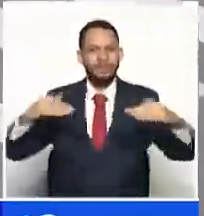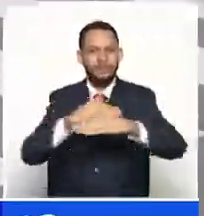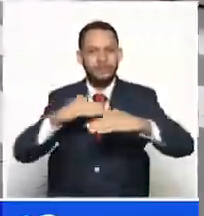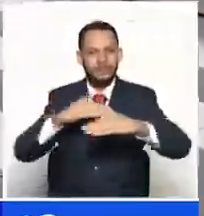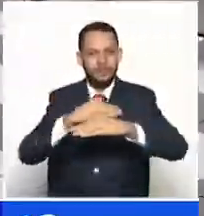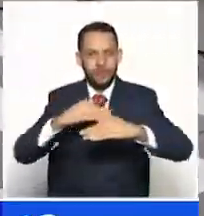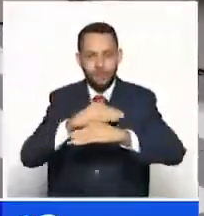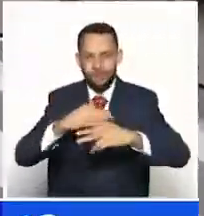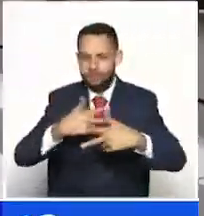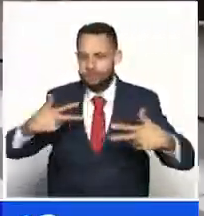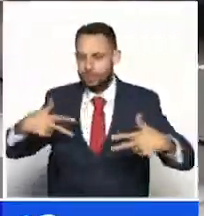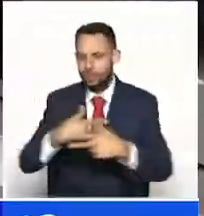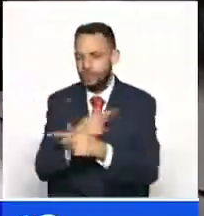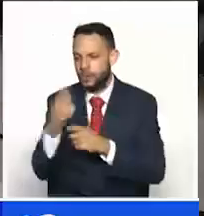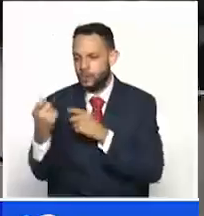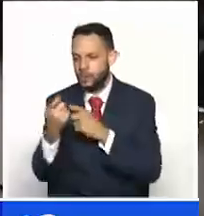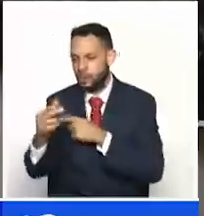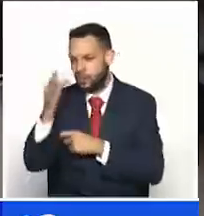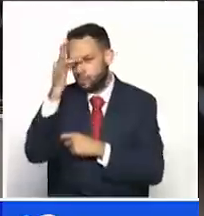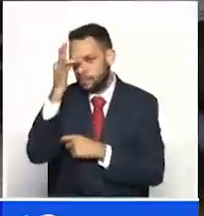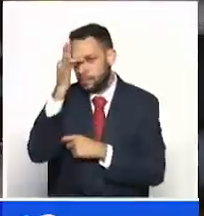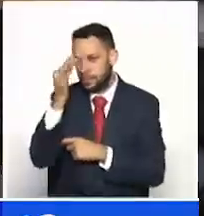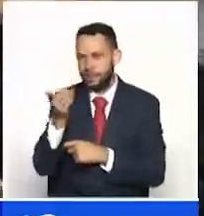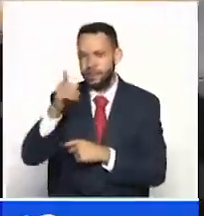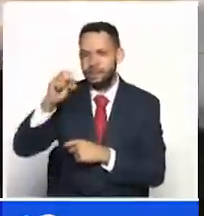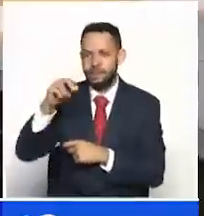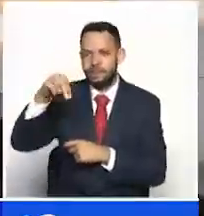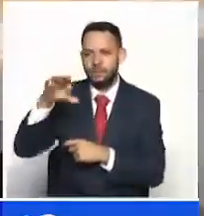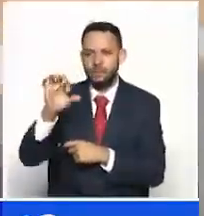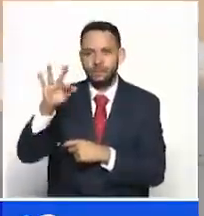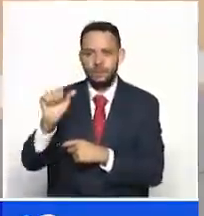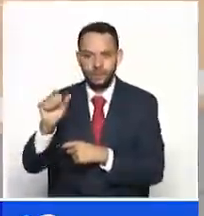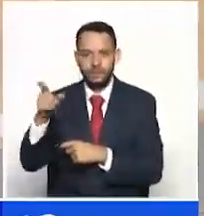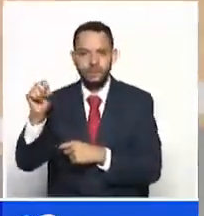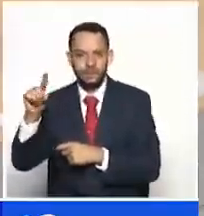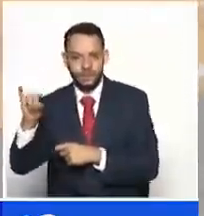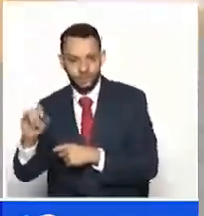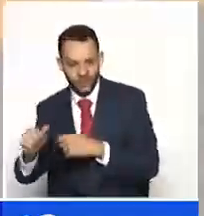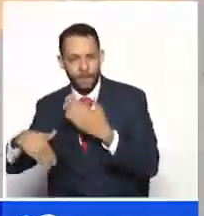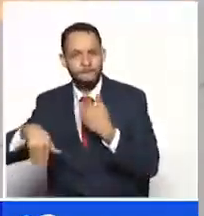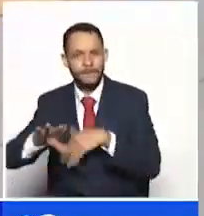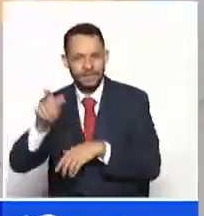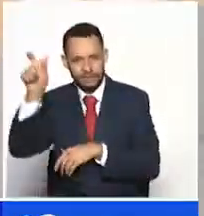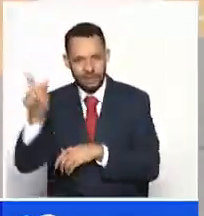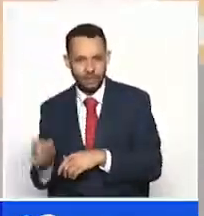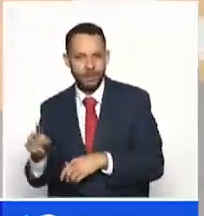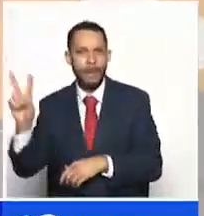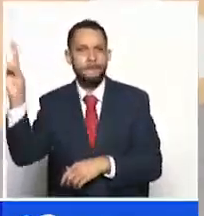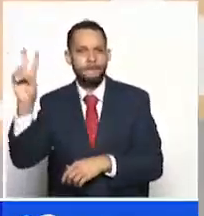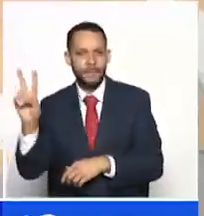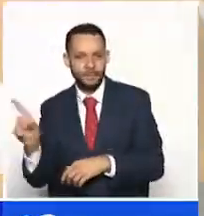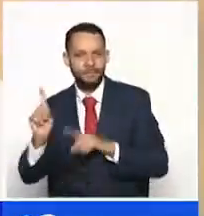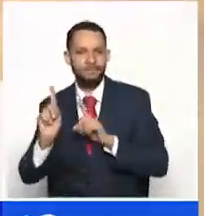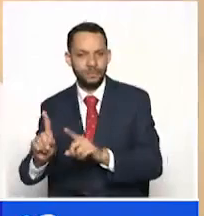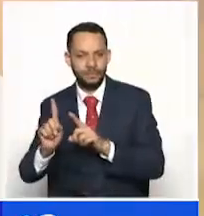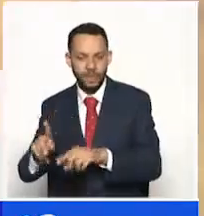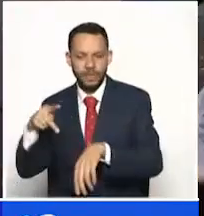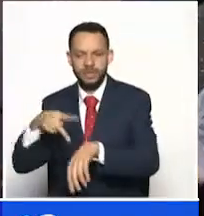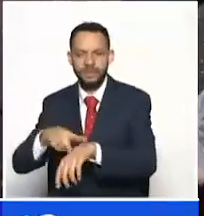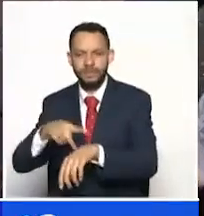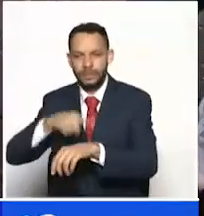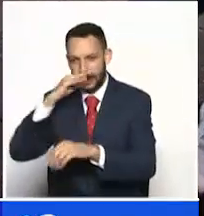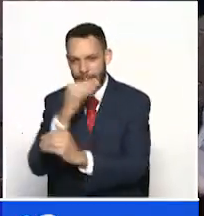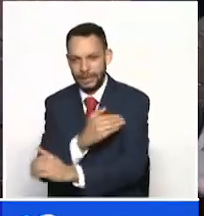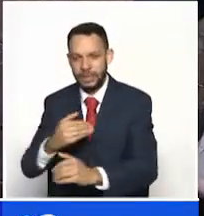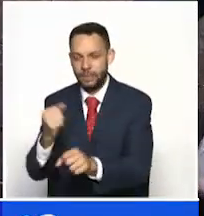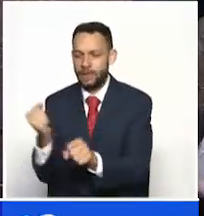inmediaciones del Hospital Santa Sofía, entre otros, son los lugares donde más frecuentes se presentan casos de explotación infantil, sobre